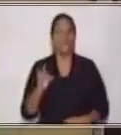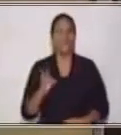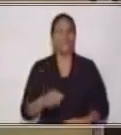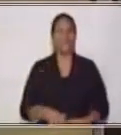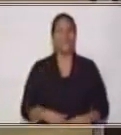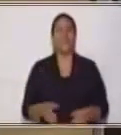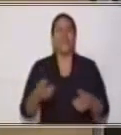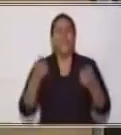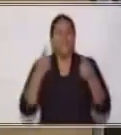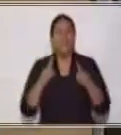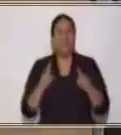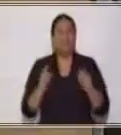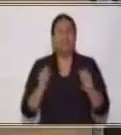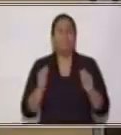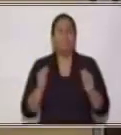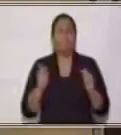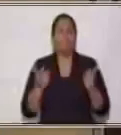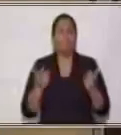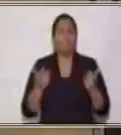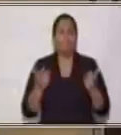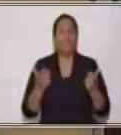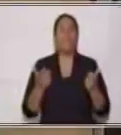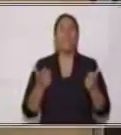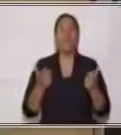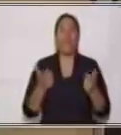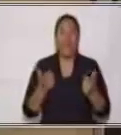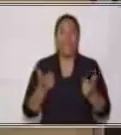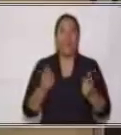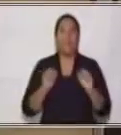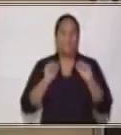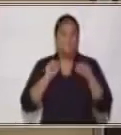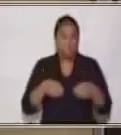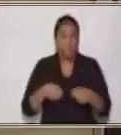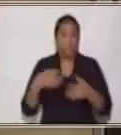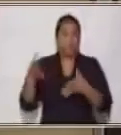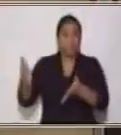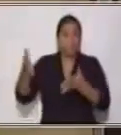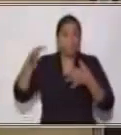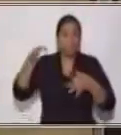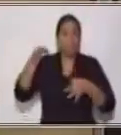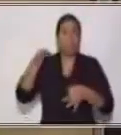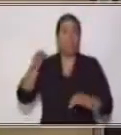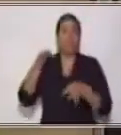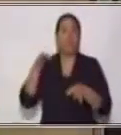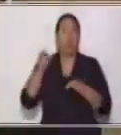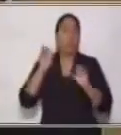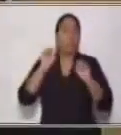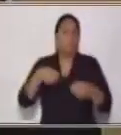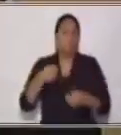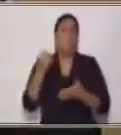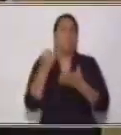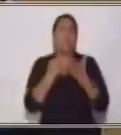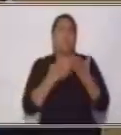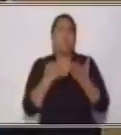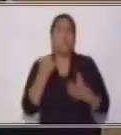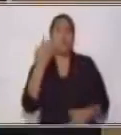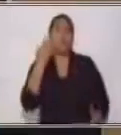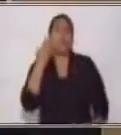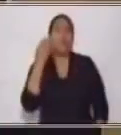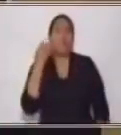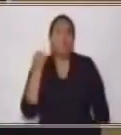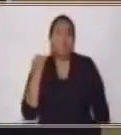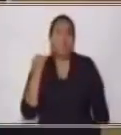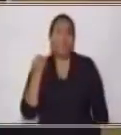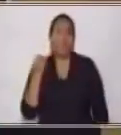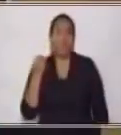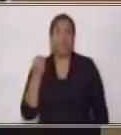¿Qué podemos hacer? Podemos agarrar una hoja y podemos dibujar a un abuelo. Claro